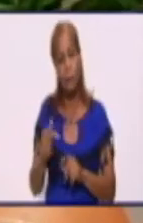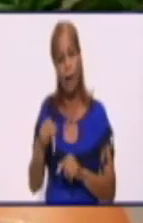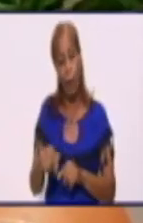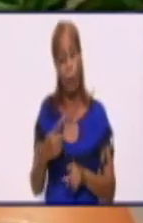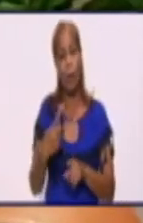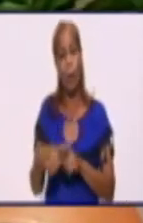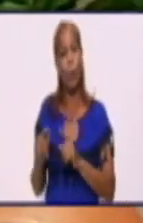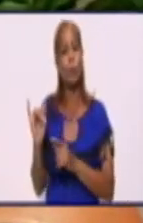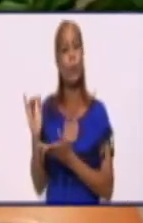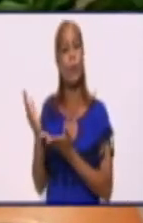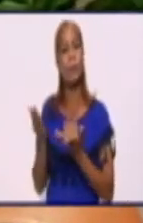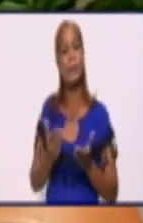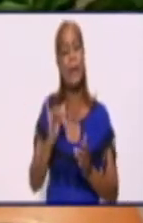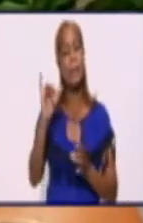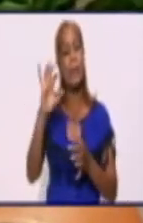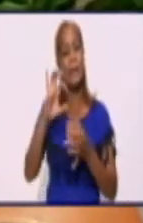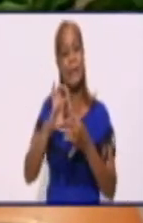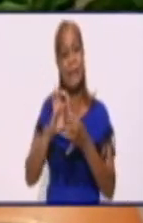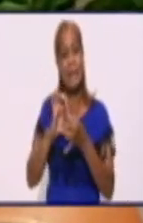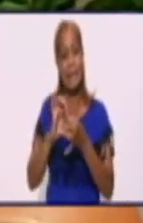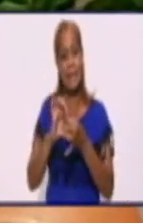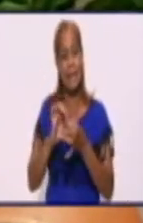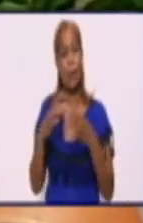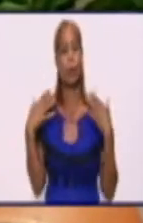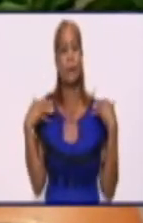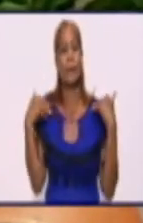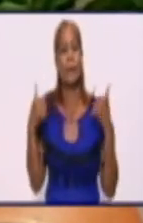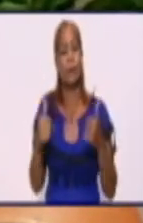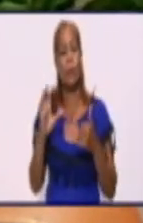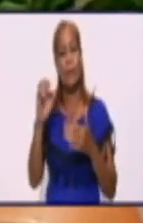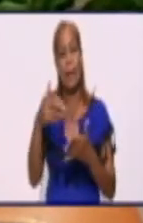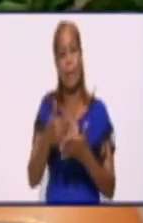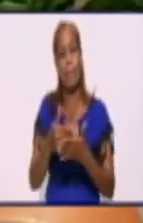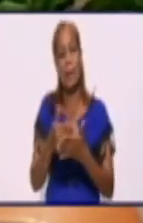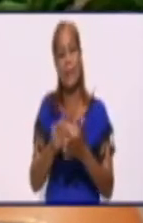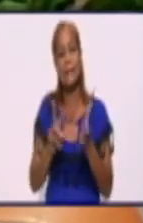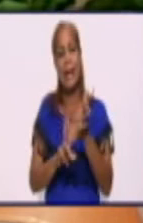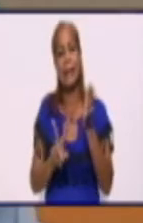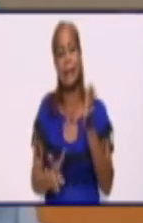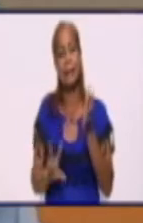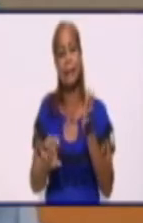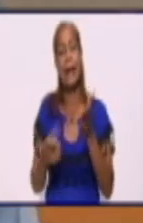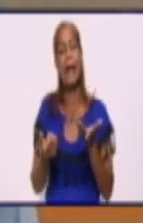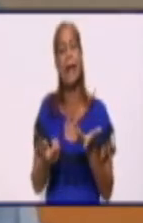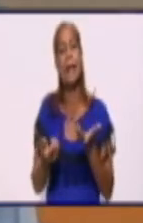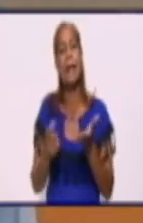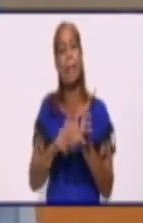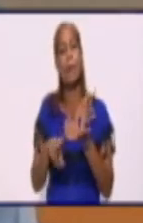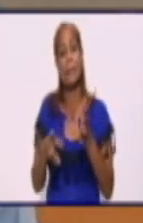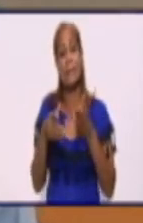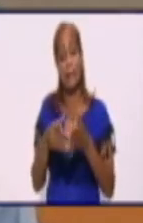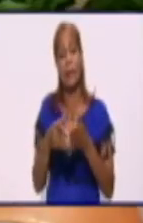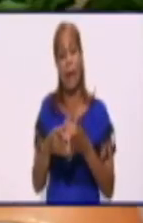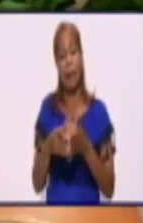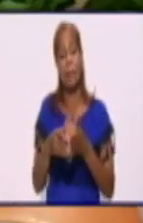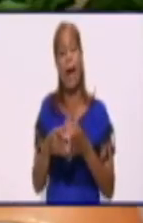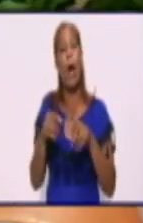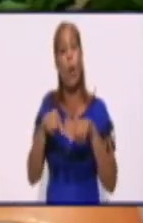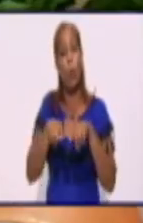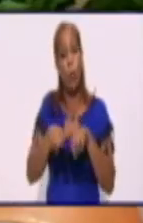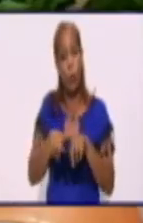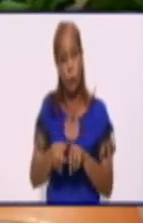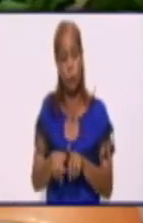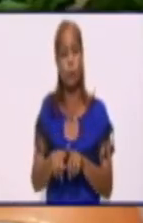Bienvenidos al ingeniero Heider Montpier Rodríguez, director de la empresa eléctrica en la provincia de Granma, que viene acompañado además del